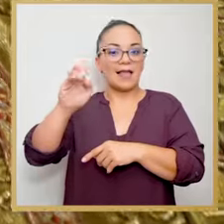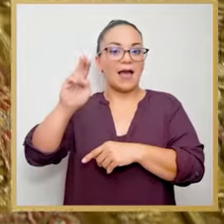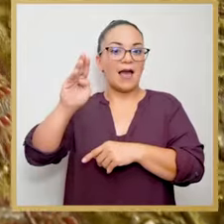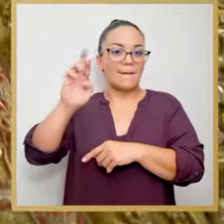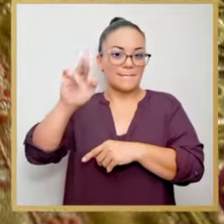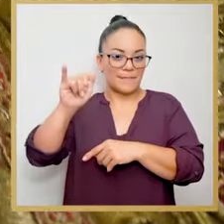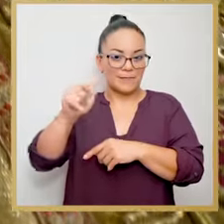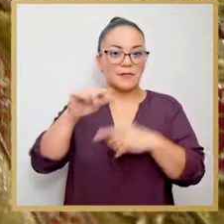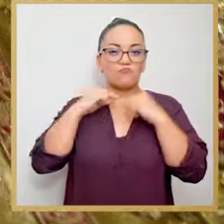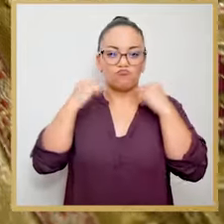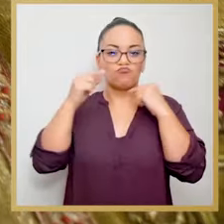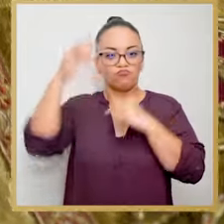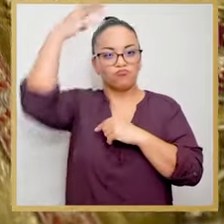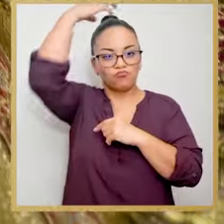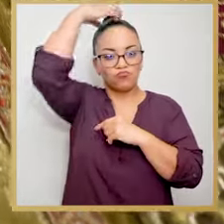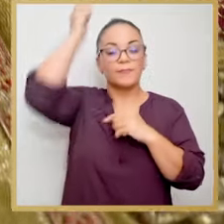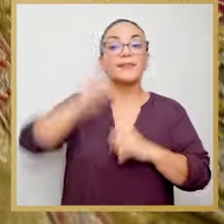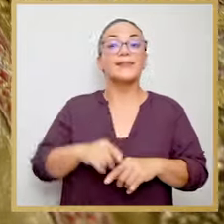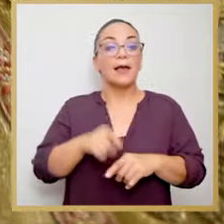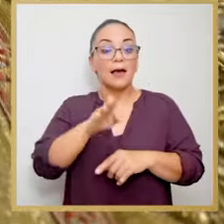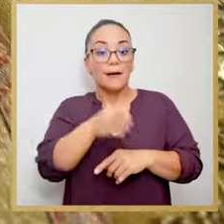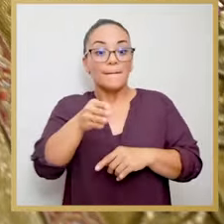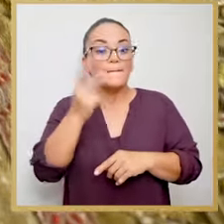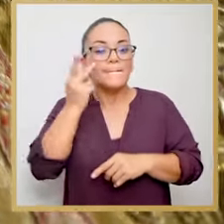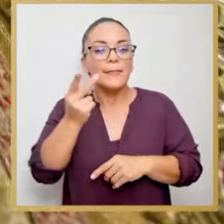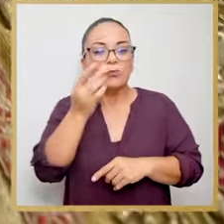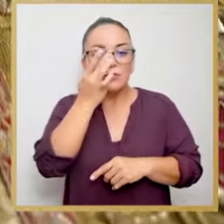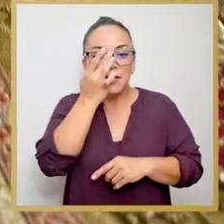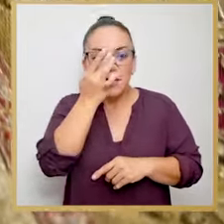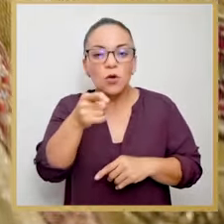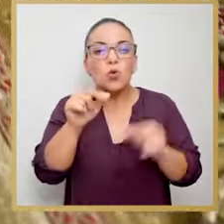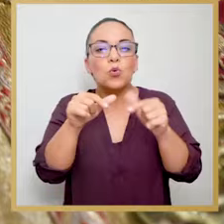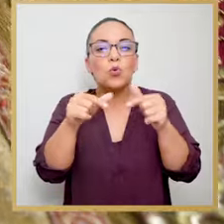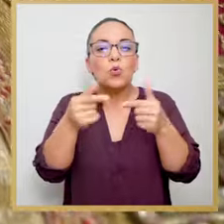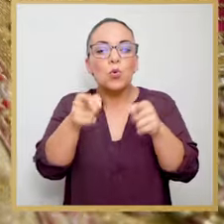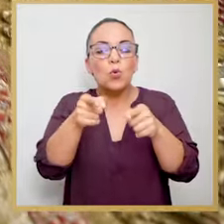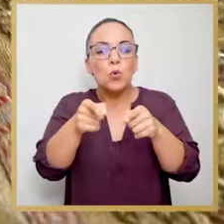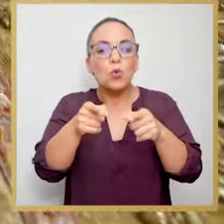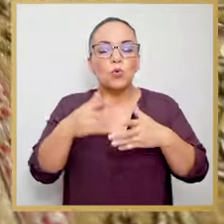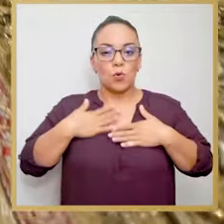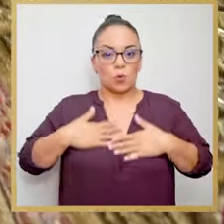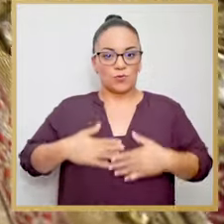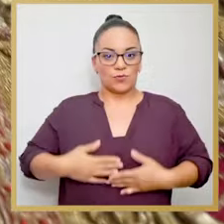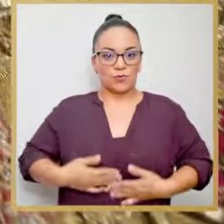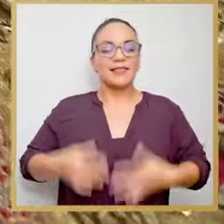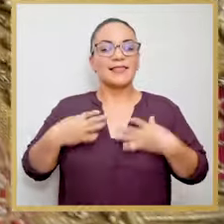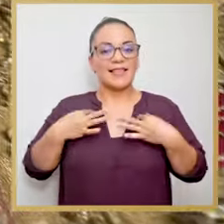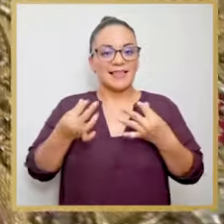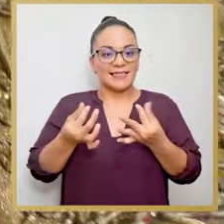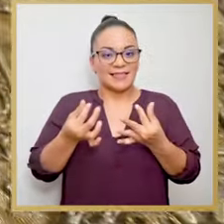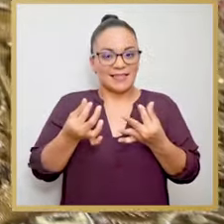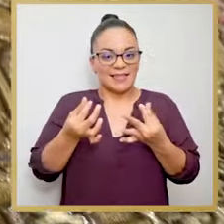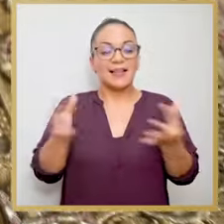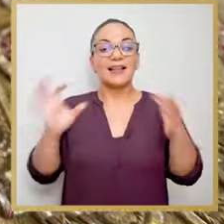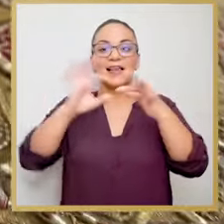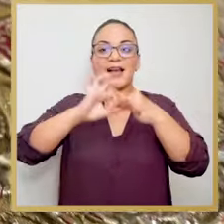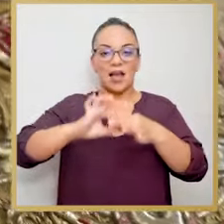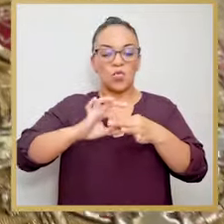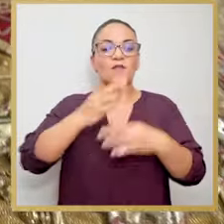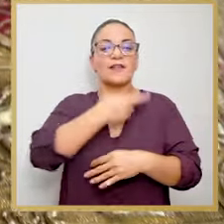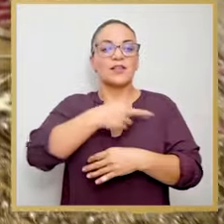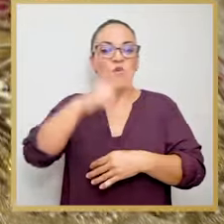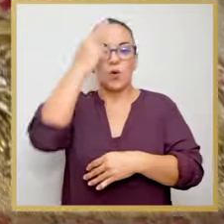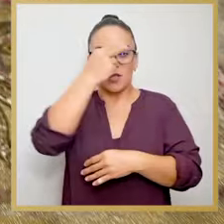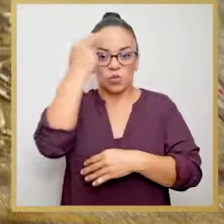viendo un ejemplar de lo que es la colección textil legado a lo que es la